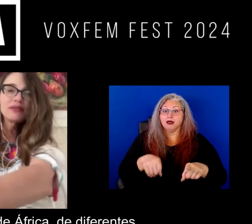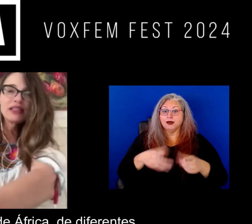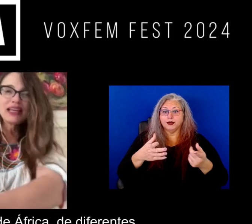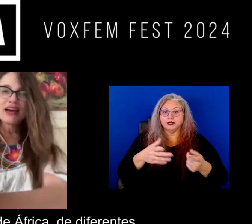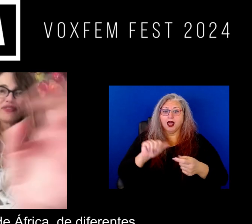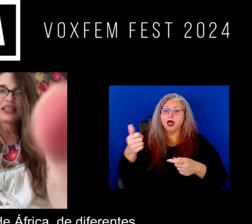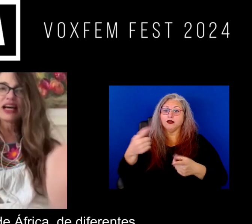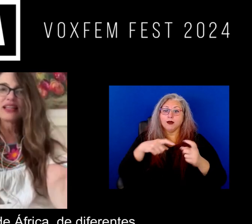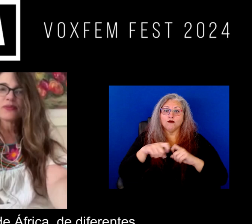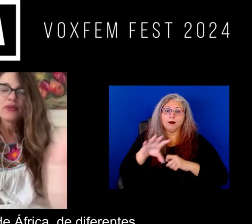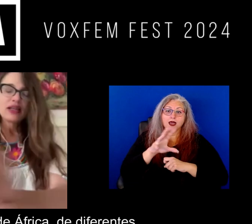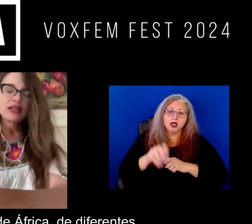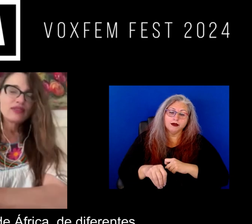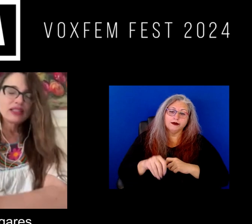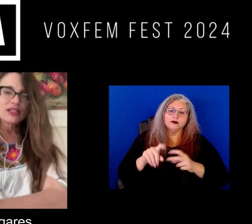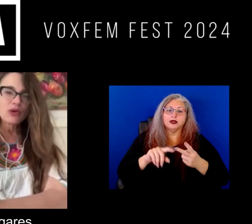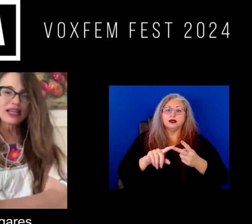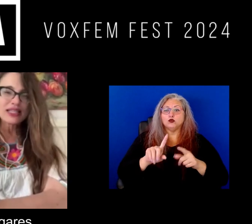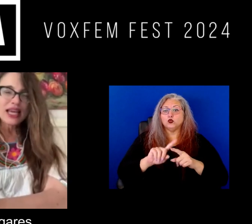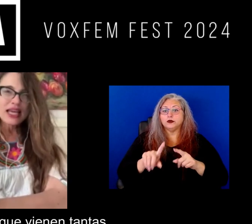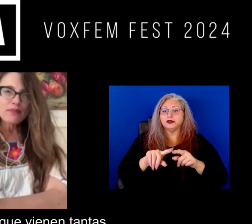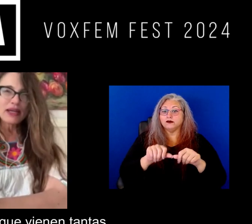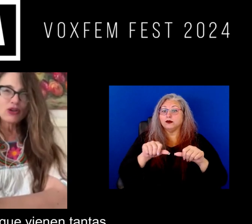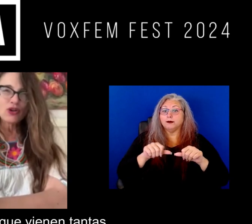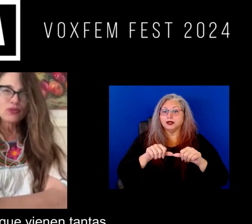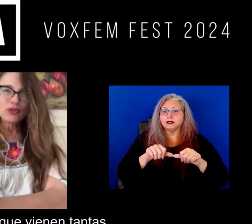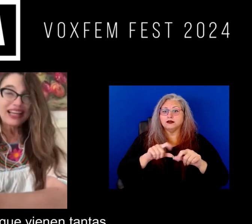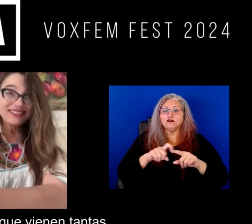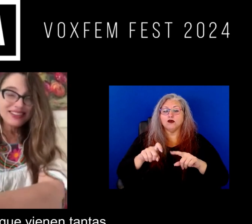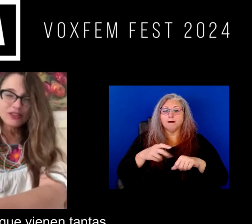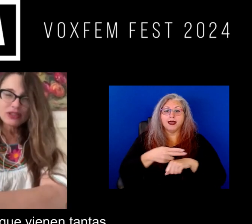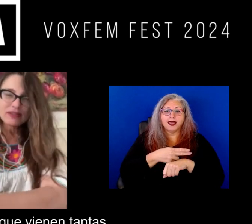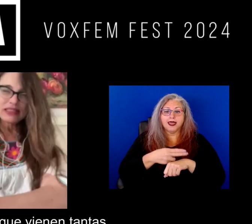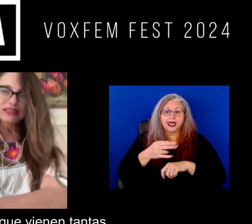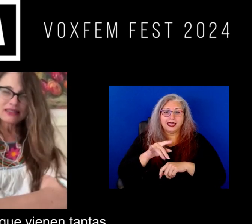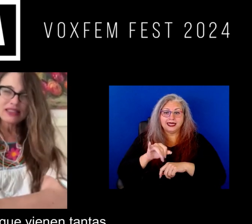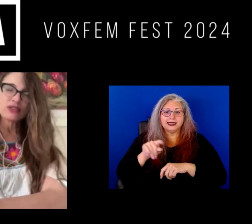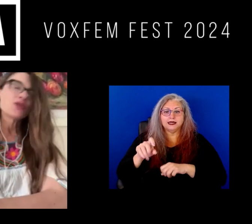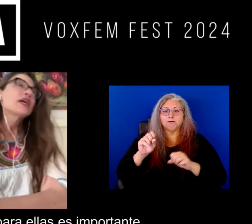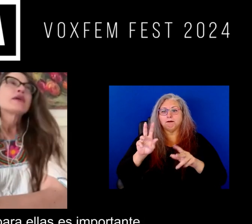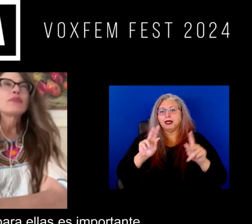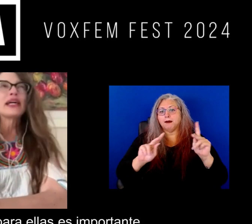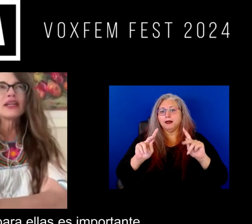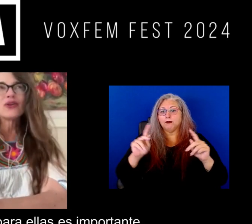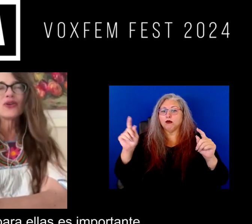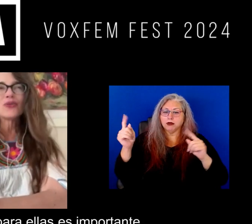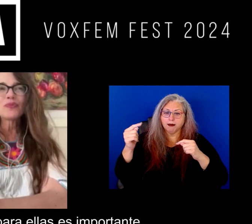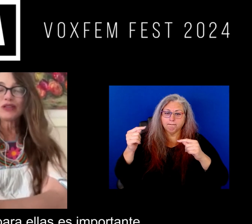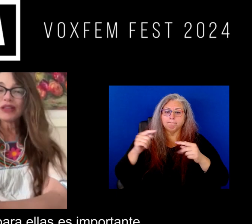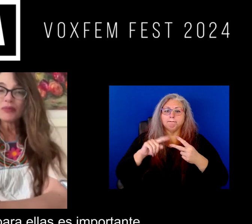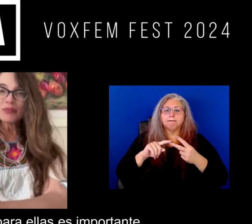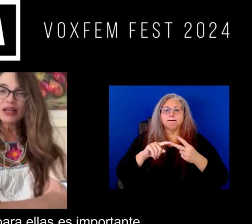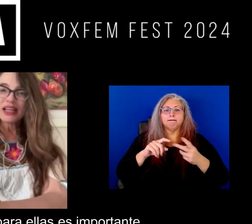otros que vienen de África de diferentes lugares pero de Haití ¿no? que vienen tantas ¿no? pero